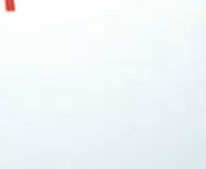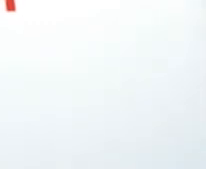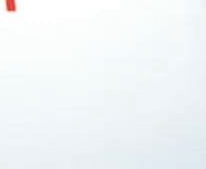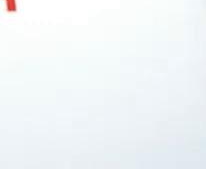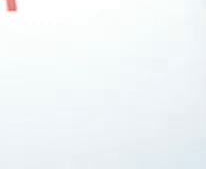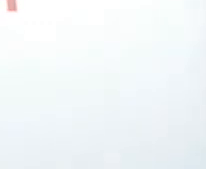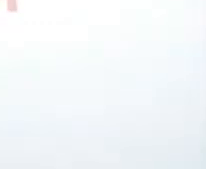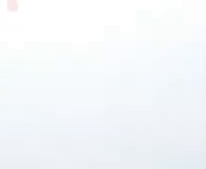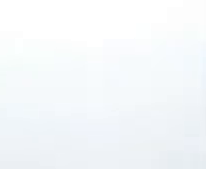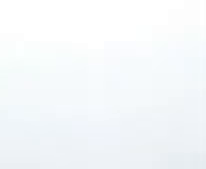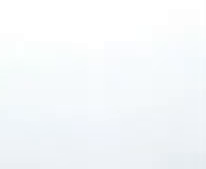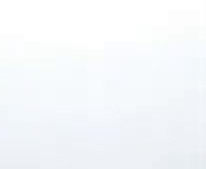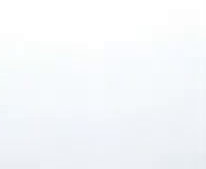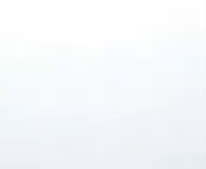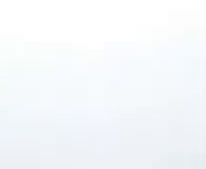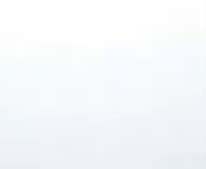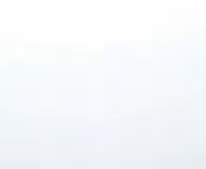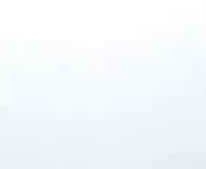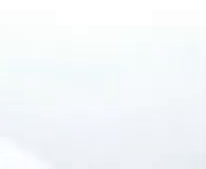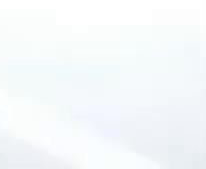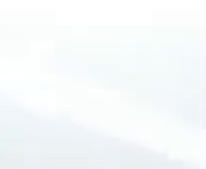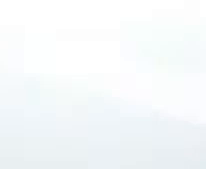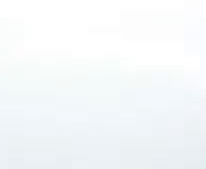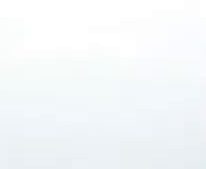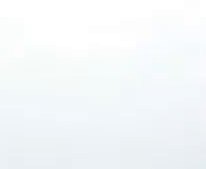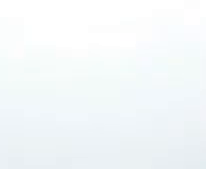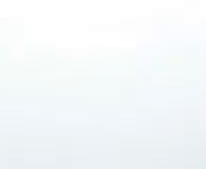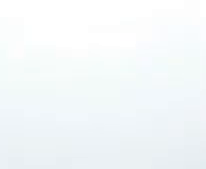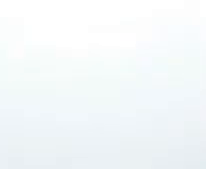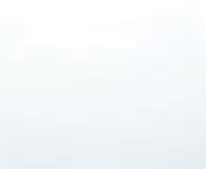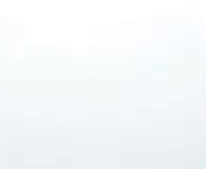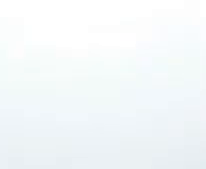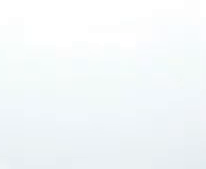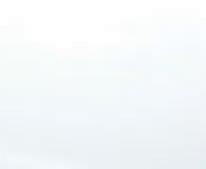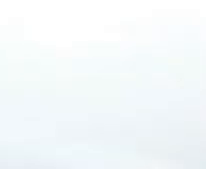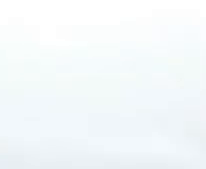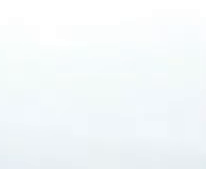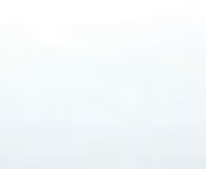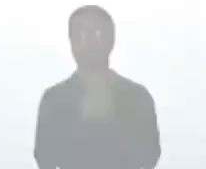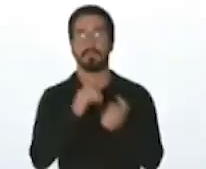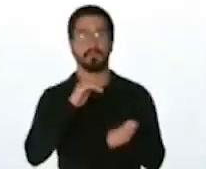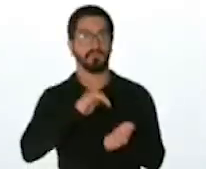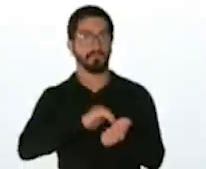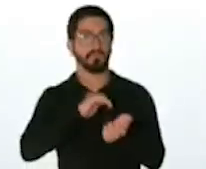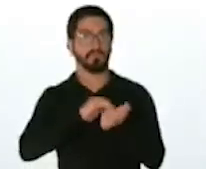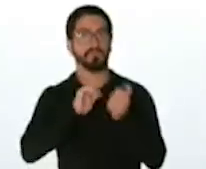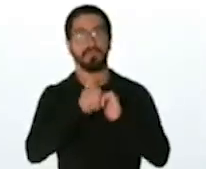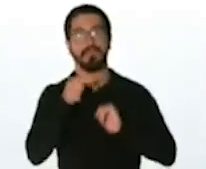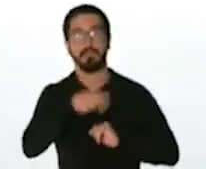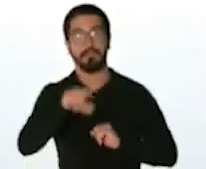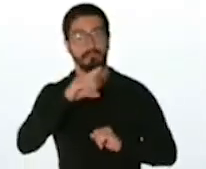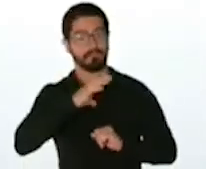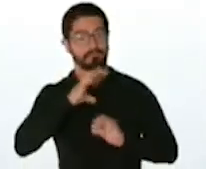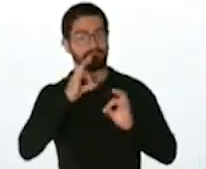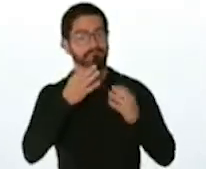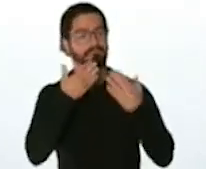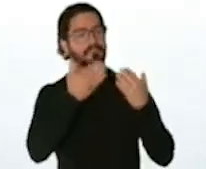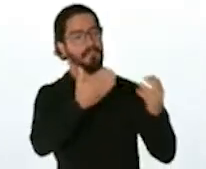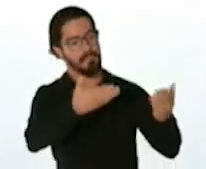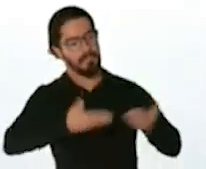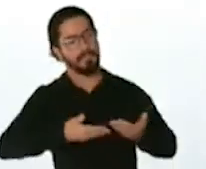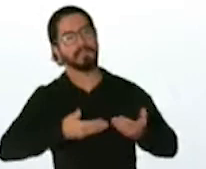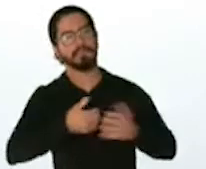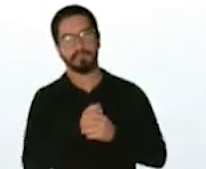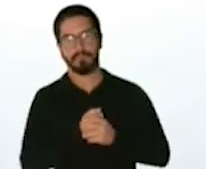gracias por acompañarnos doctor ¿cómo se encuentra? muy bien gracias por la invitación claro